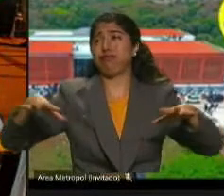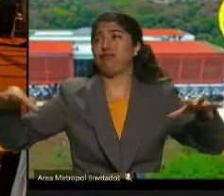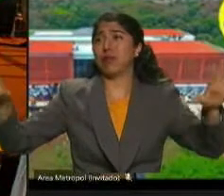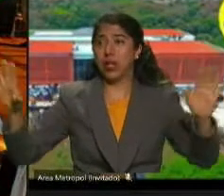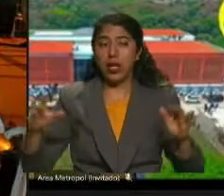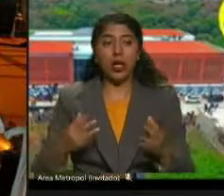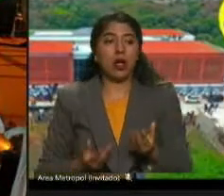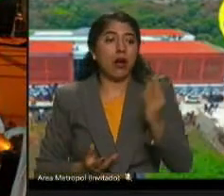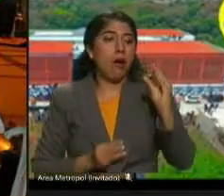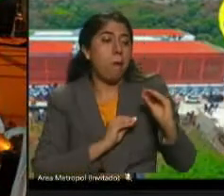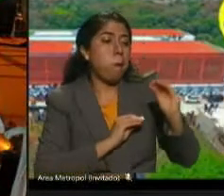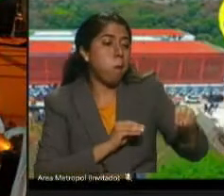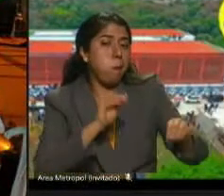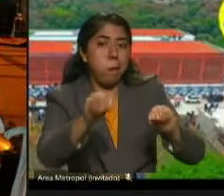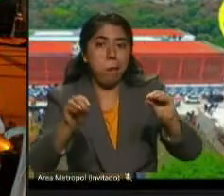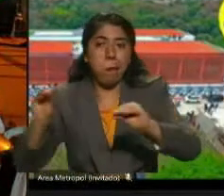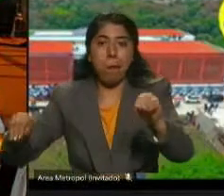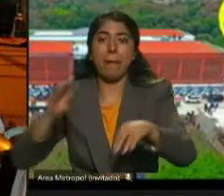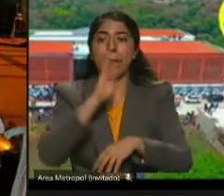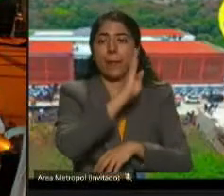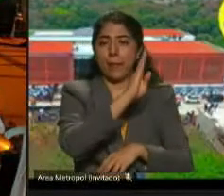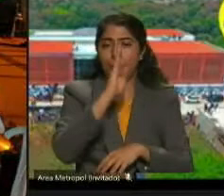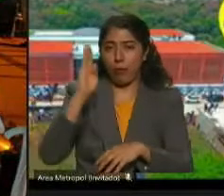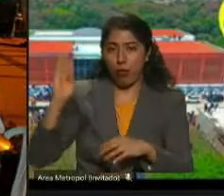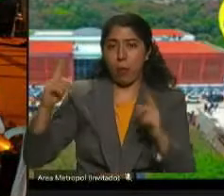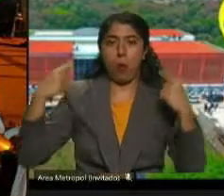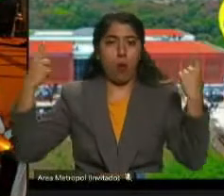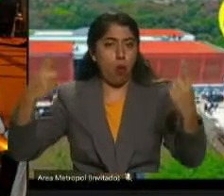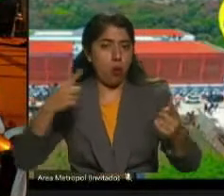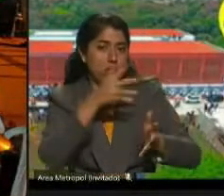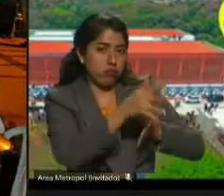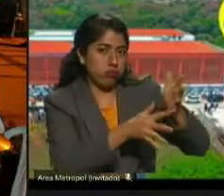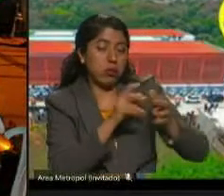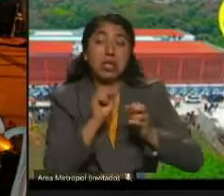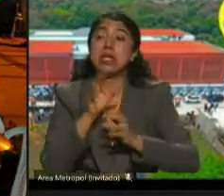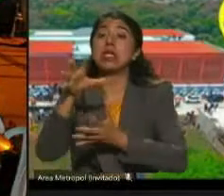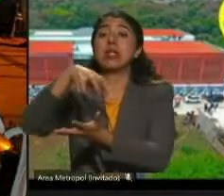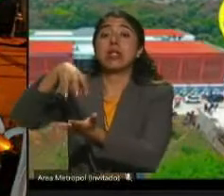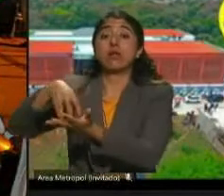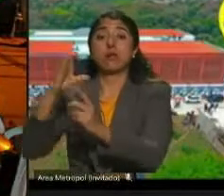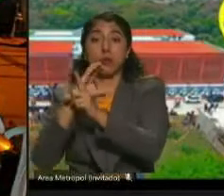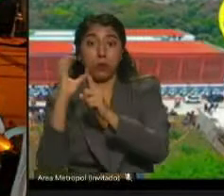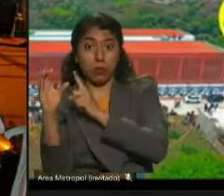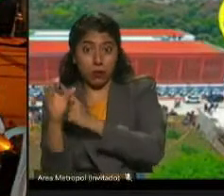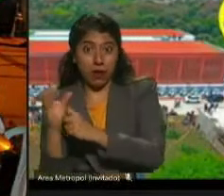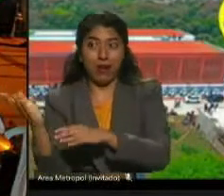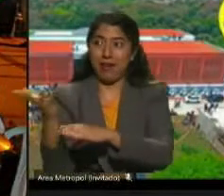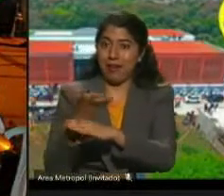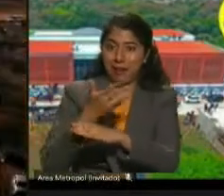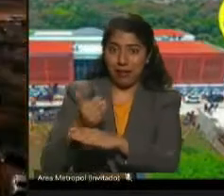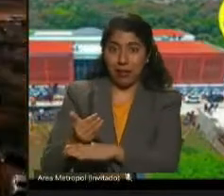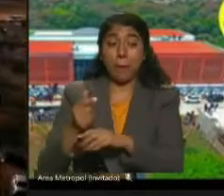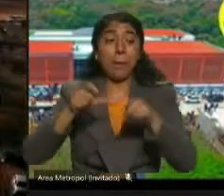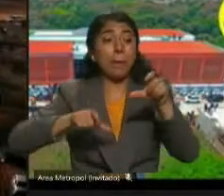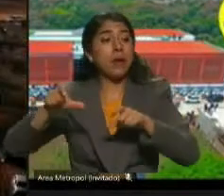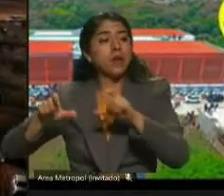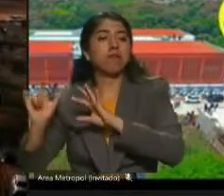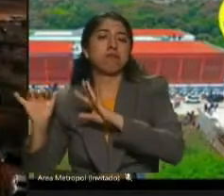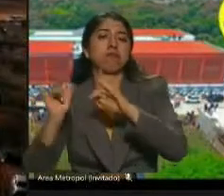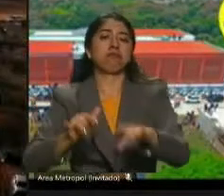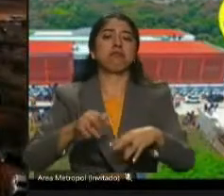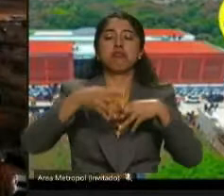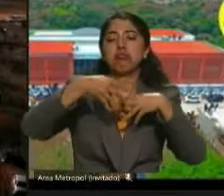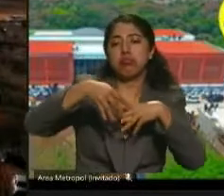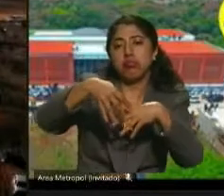culturales, un teatro municipal en los barrios y la gente hace estas manifestaciones en todos los